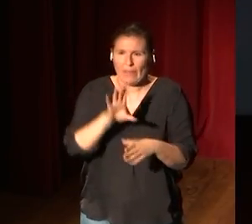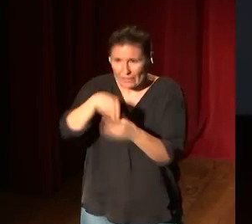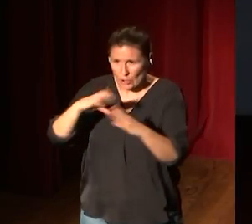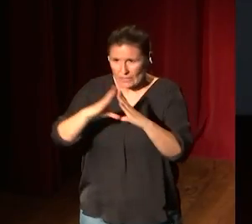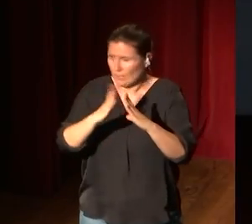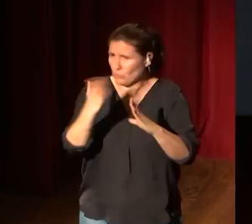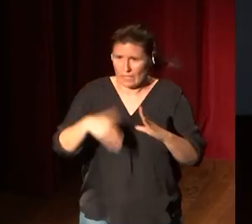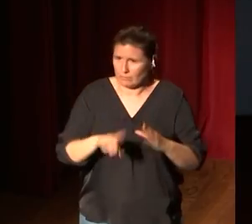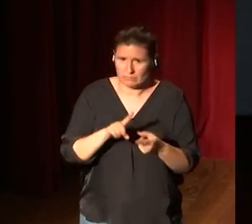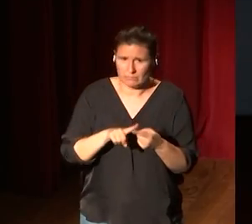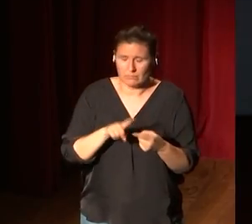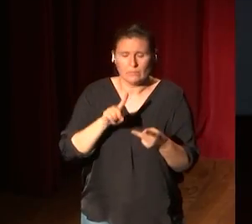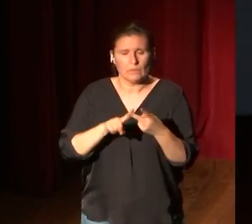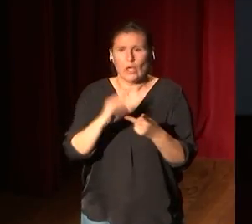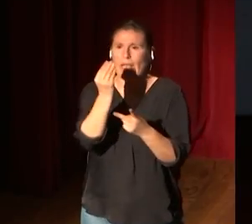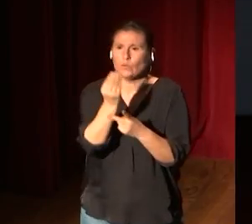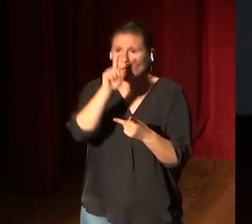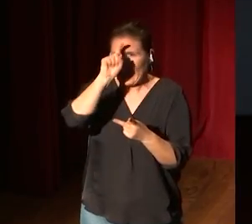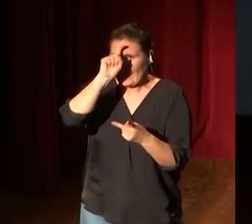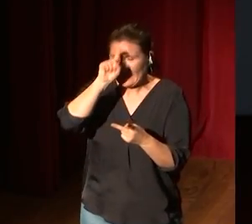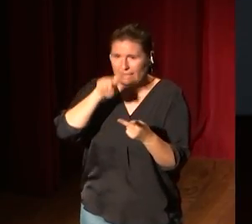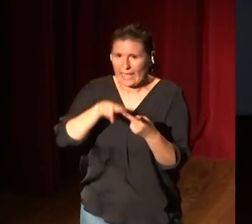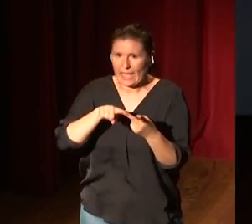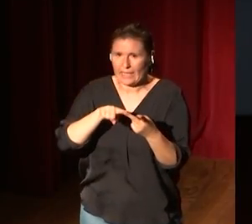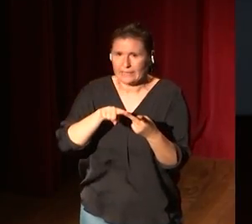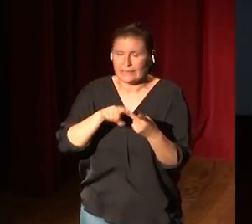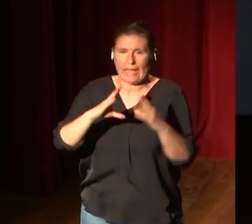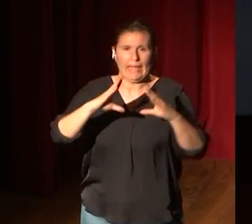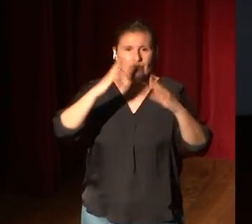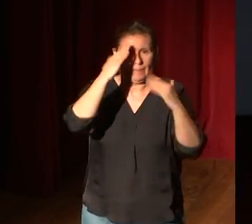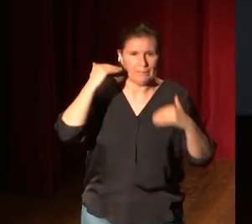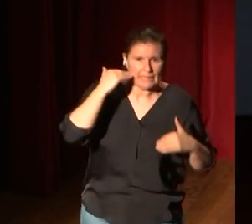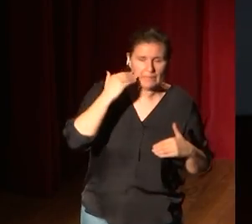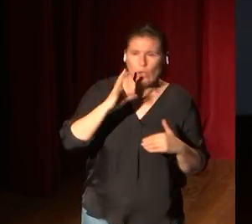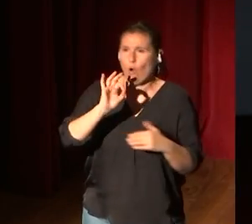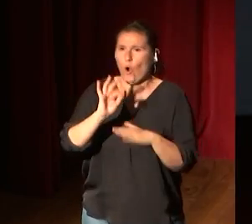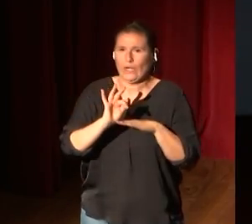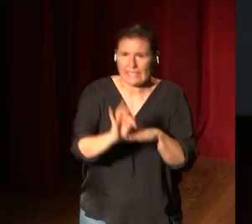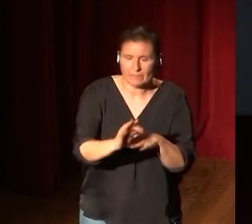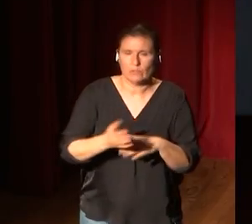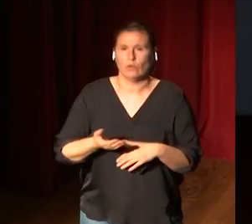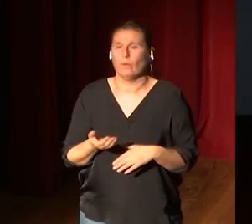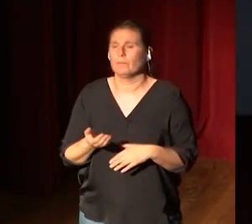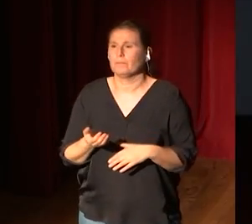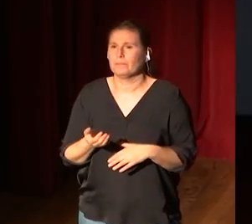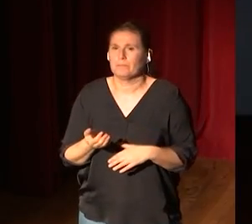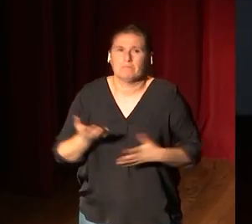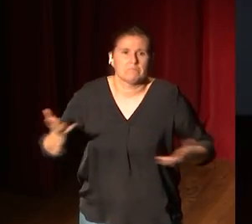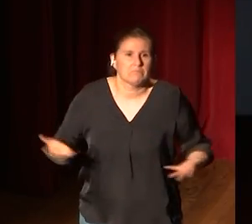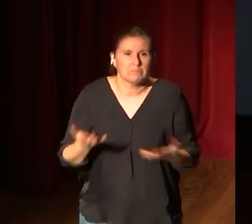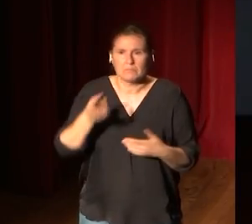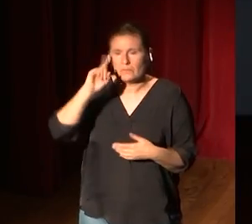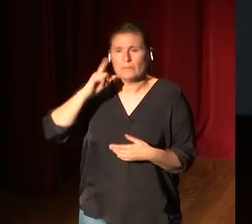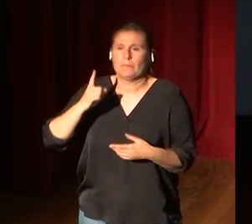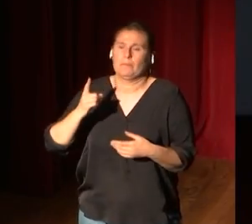una esculturita egipcia está en una pirámide o en un enterramiento, un, no sé, el